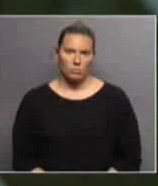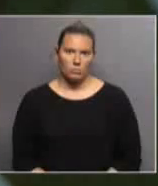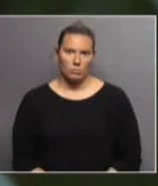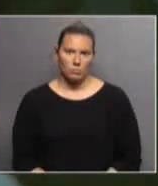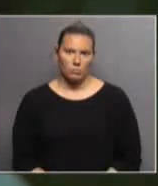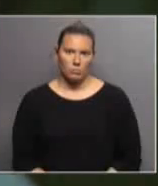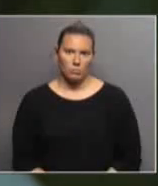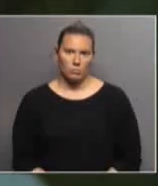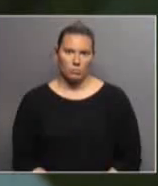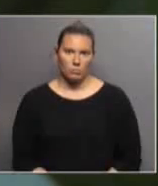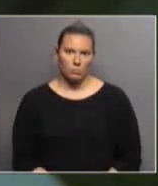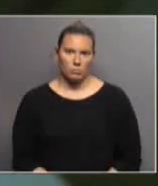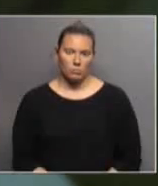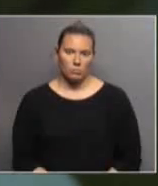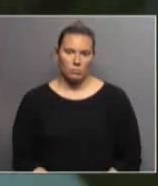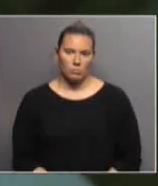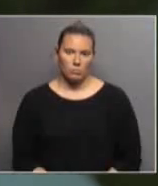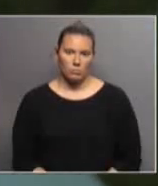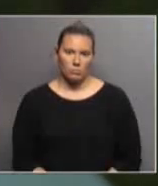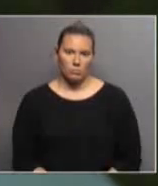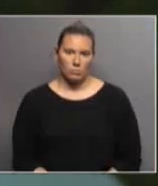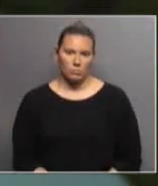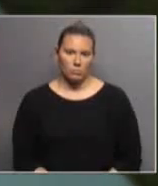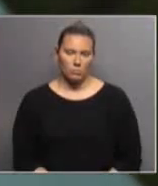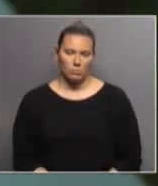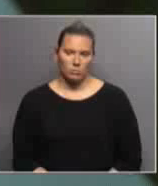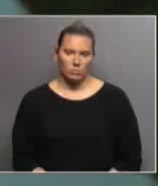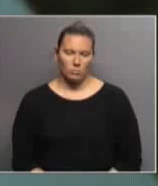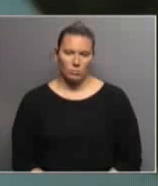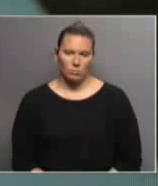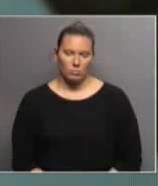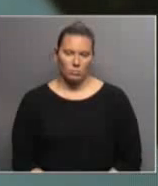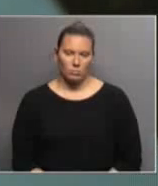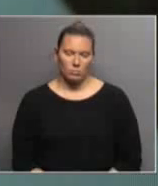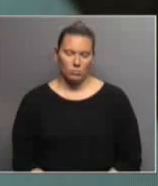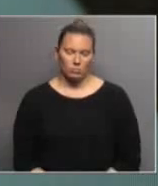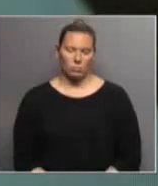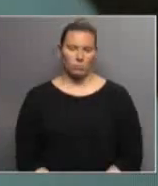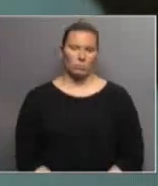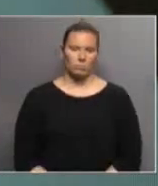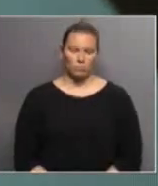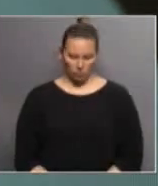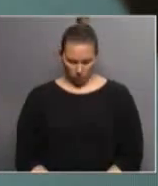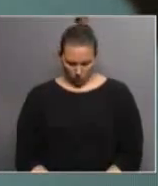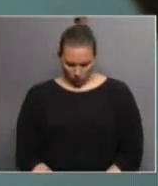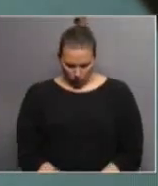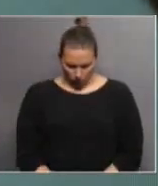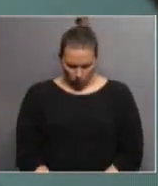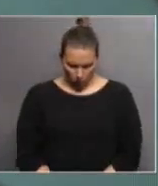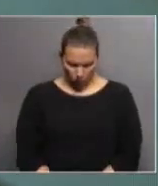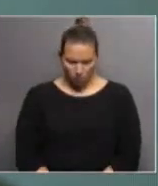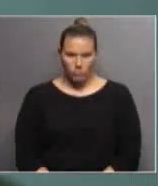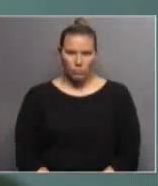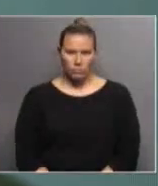entrar a trabajar en las empresas privadas, hay mucho más en oficio, lavaderos de